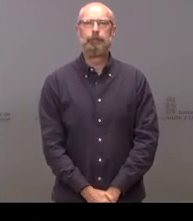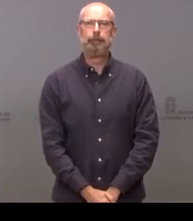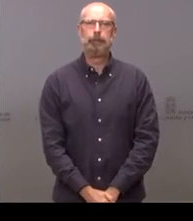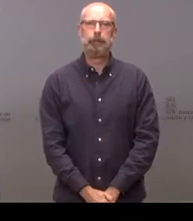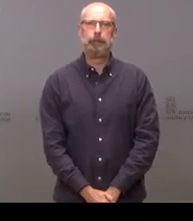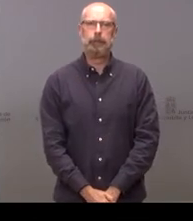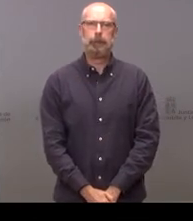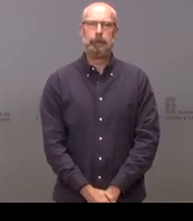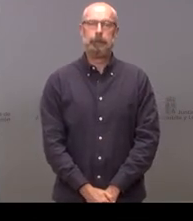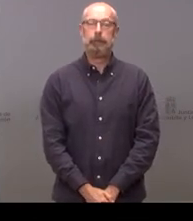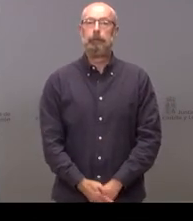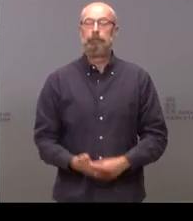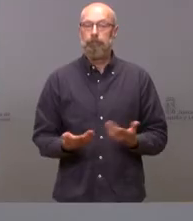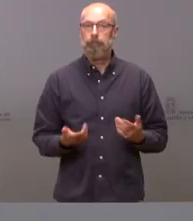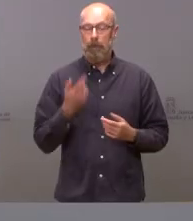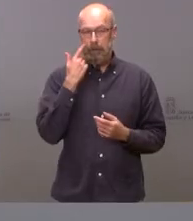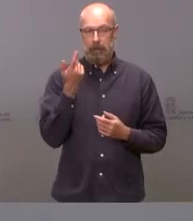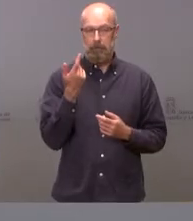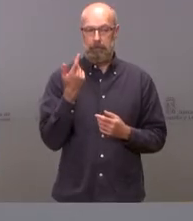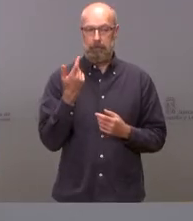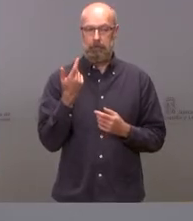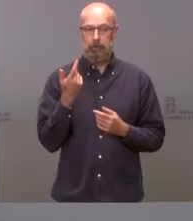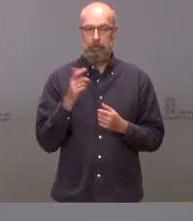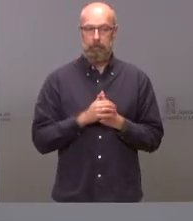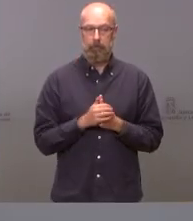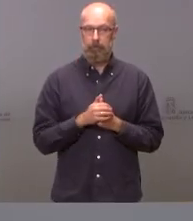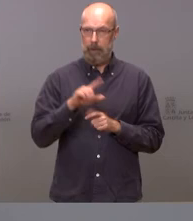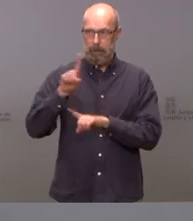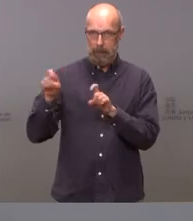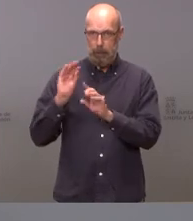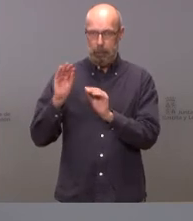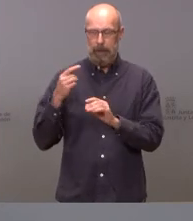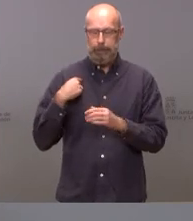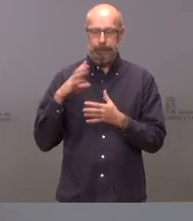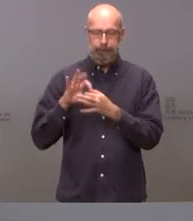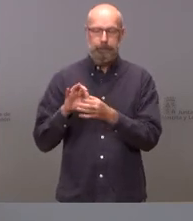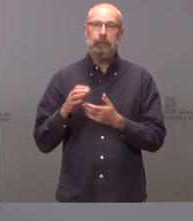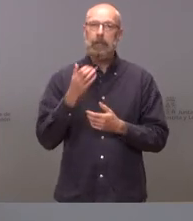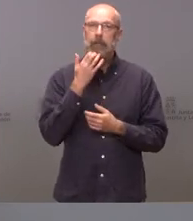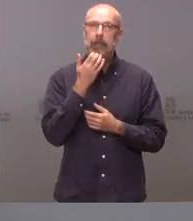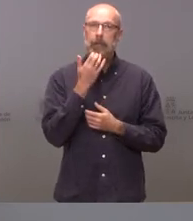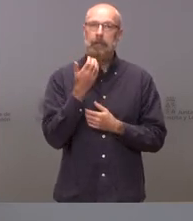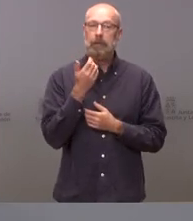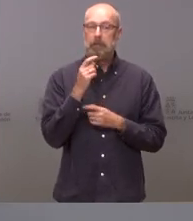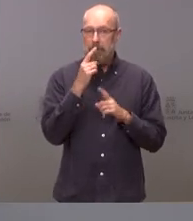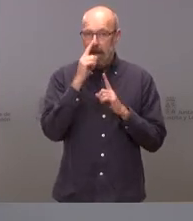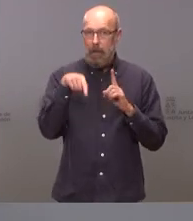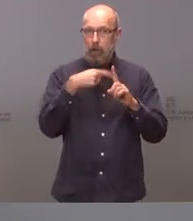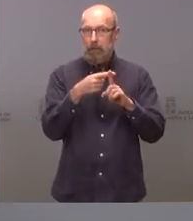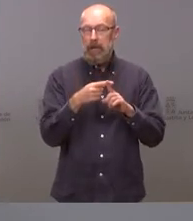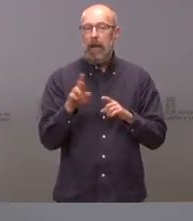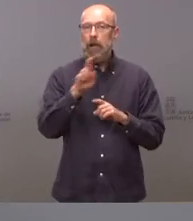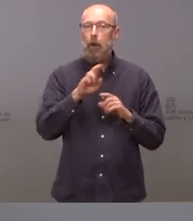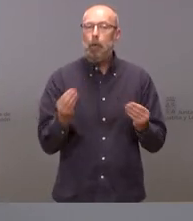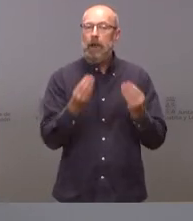pues no sé había quizá dos cosas que me afectaban en la pregunta si entendemos que puede ser el año de la recuperación efectivamente